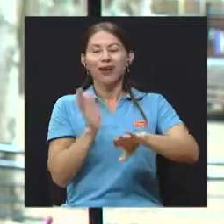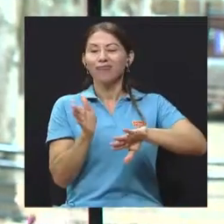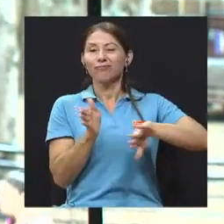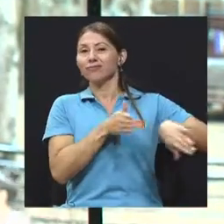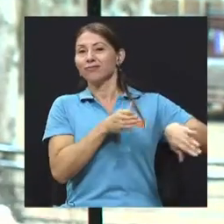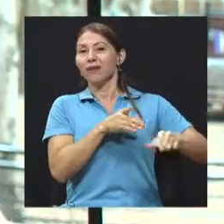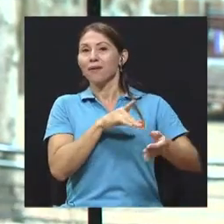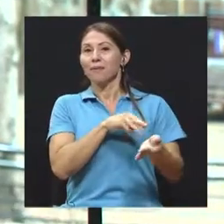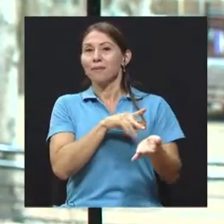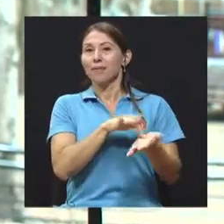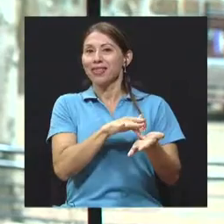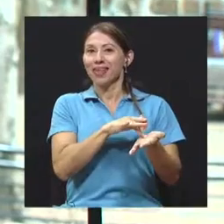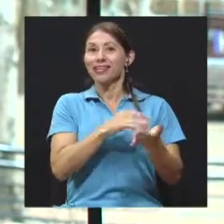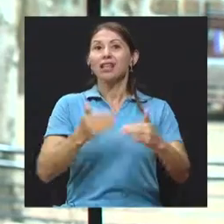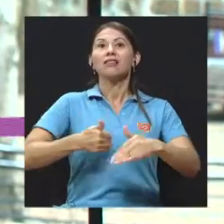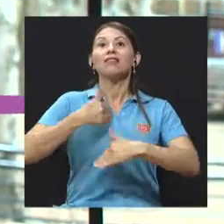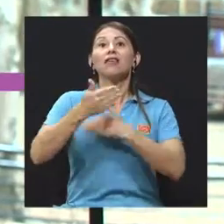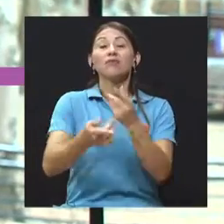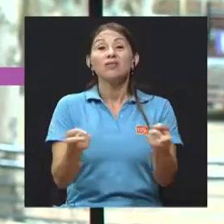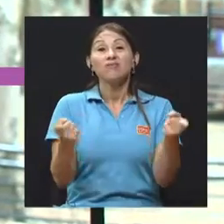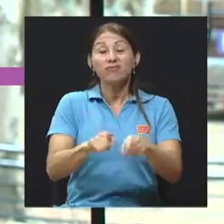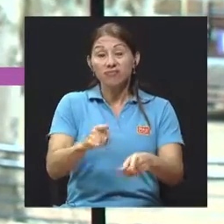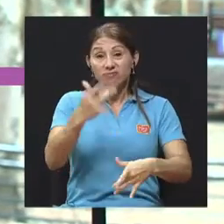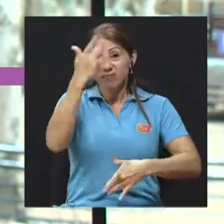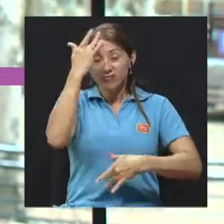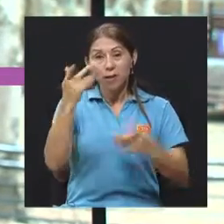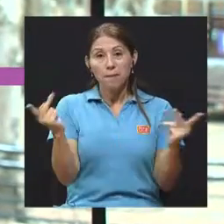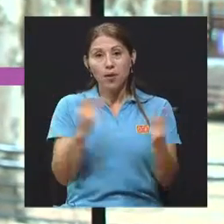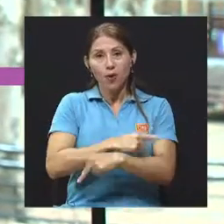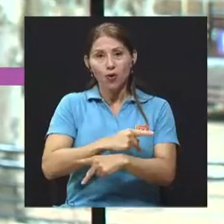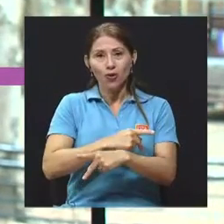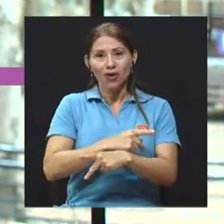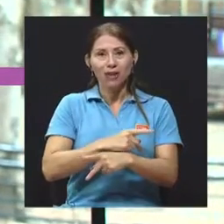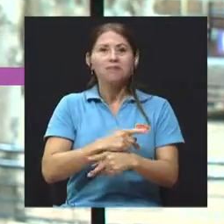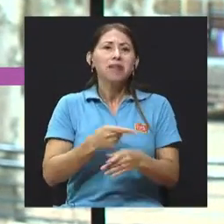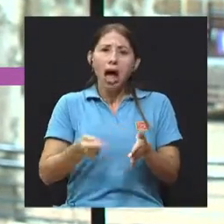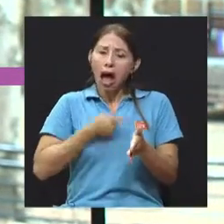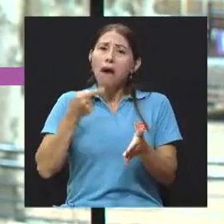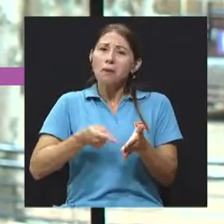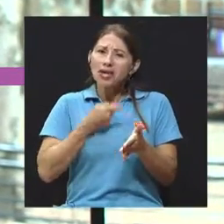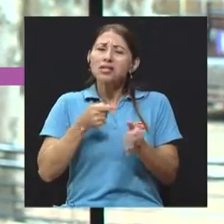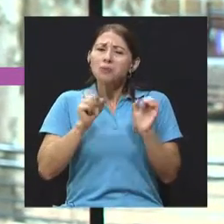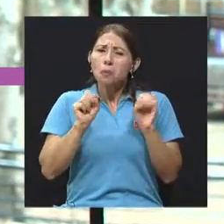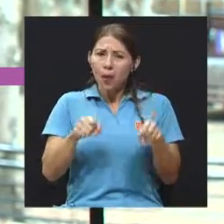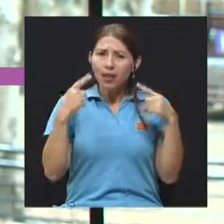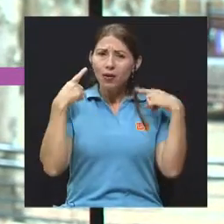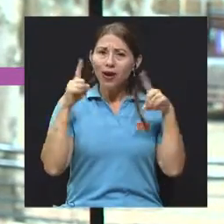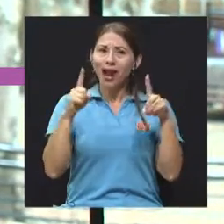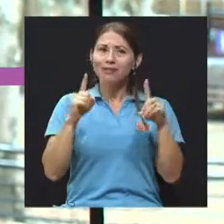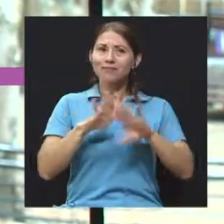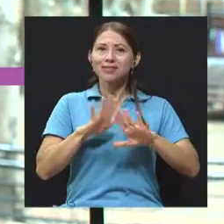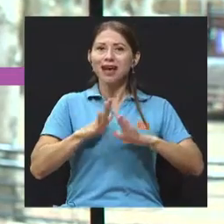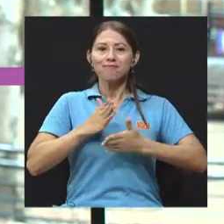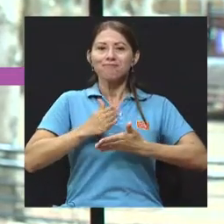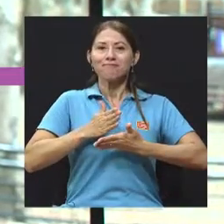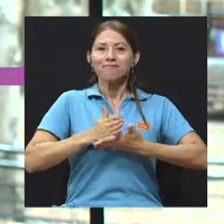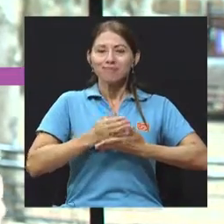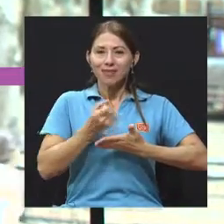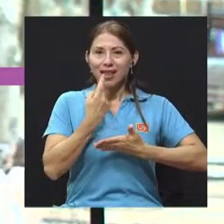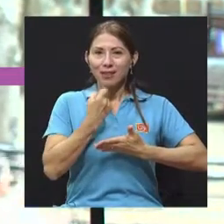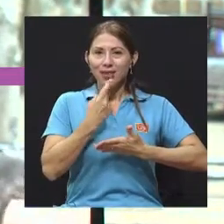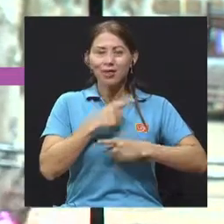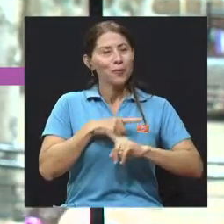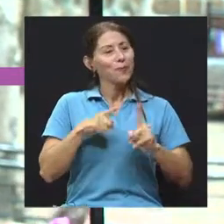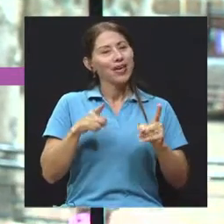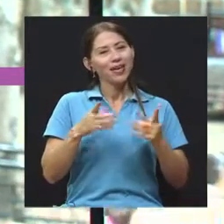peor. Se logran, con el paso del tiempo y un buen control, suspender los medicamentos, pero es poco frecuente que alguien esté sin